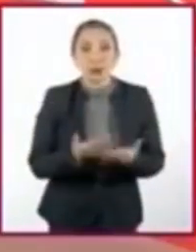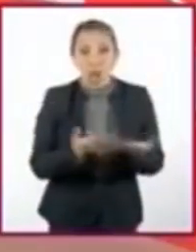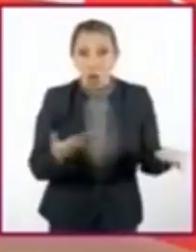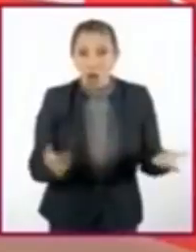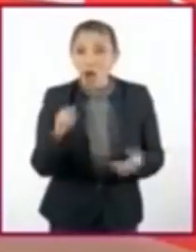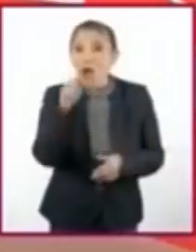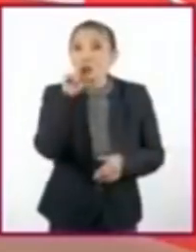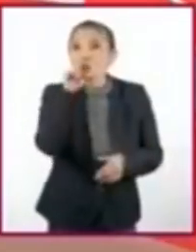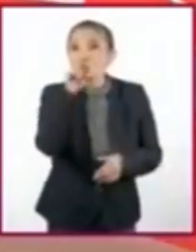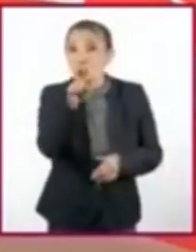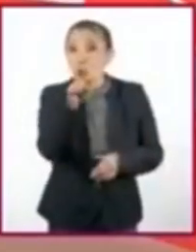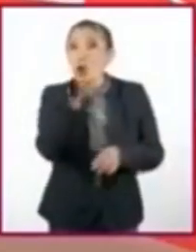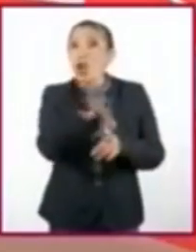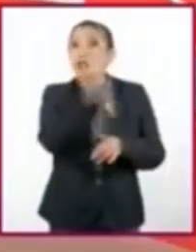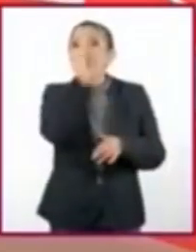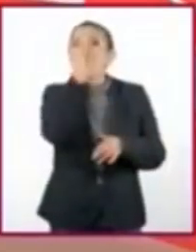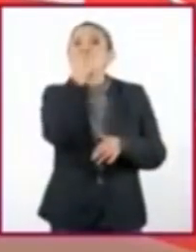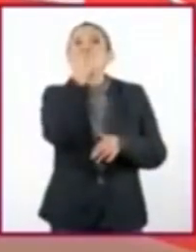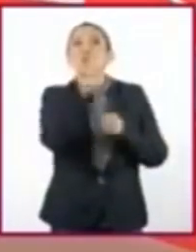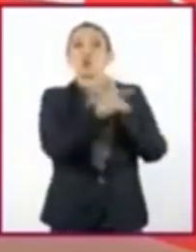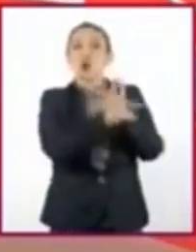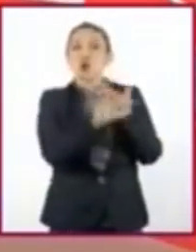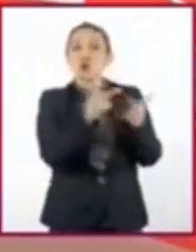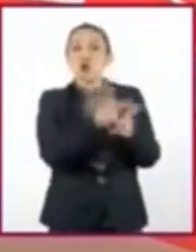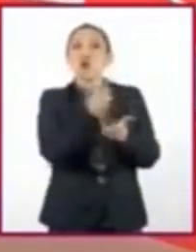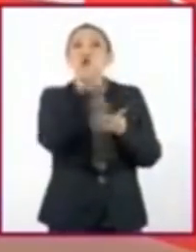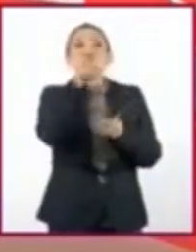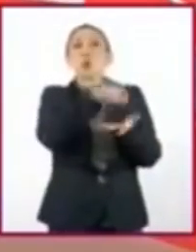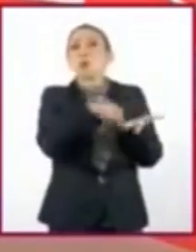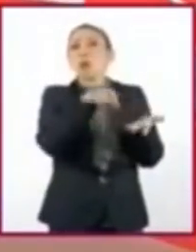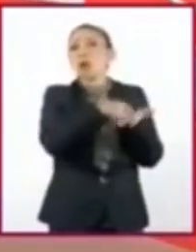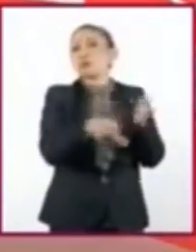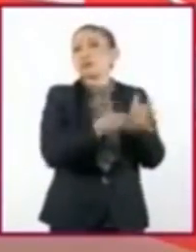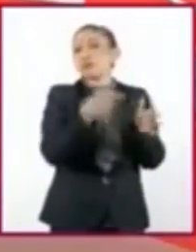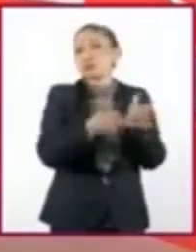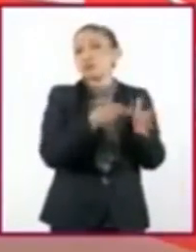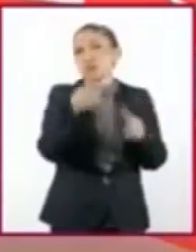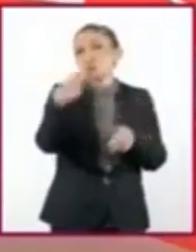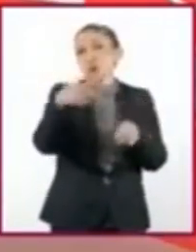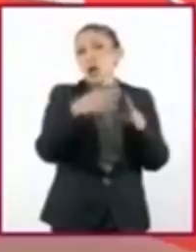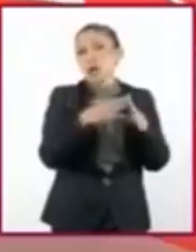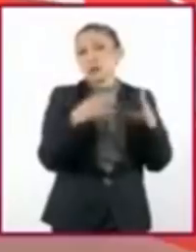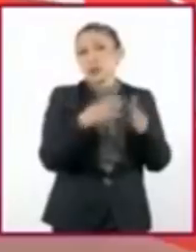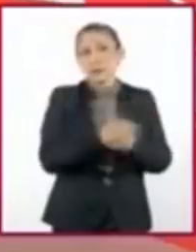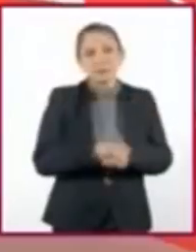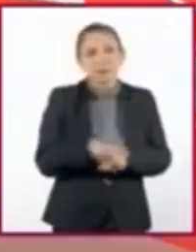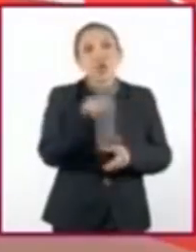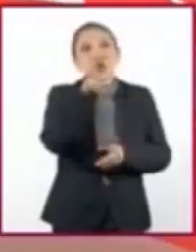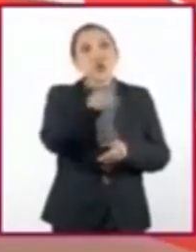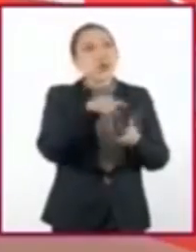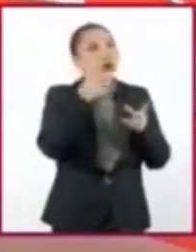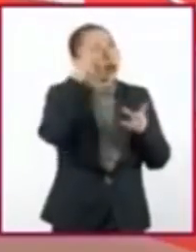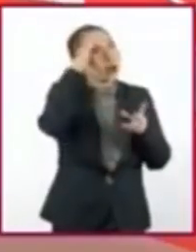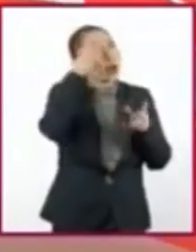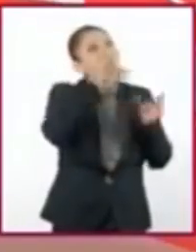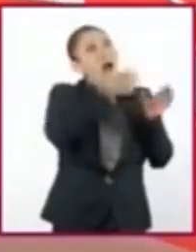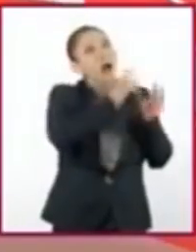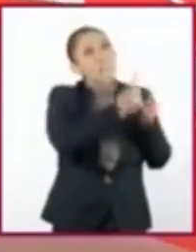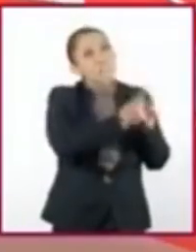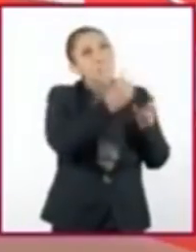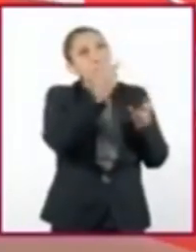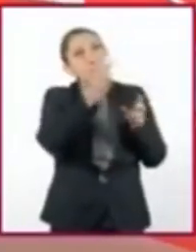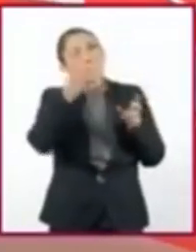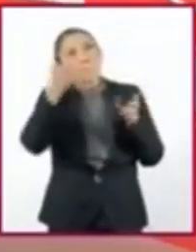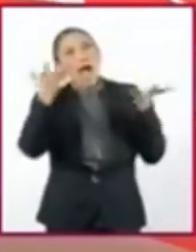les tocará a ustedes elegir un producto que consuman con frecuencia en su casa. Y cuente en su destino, así